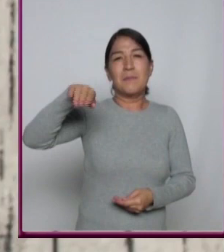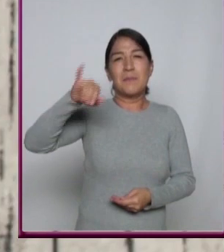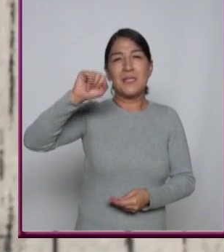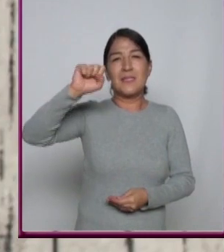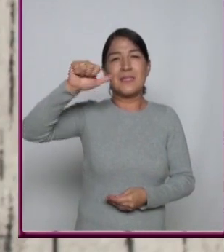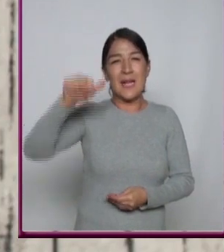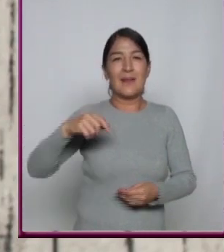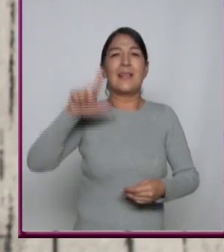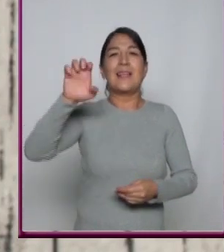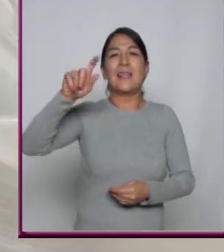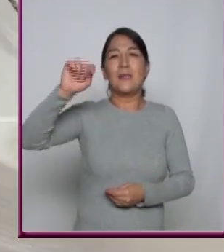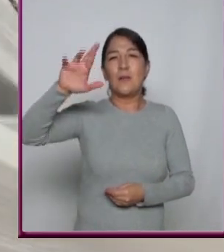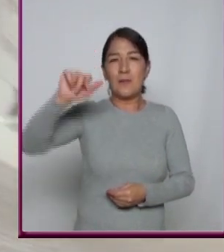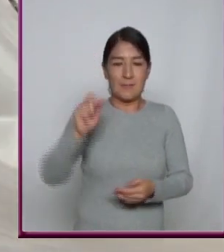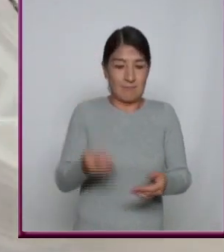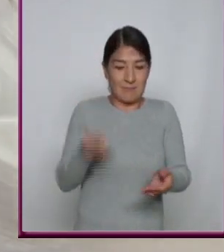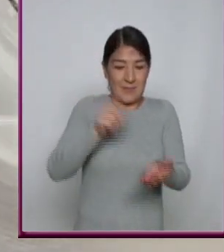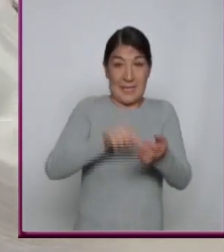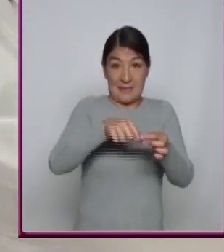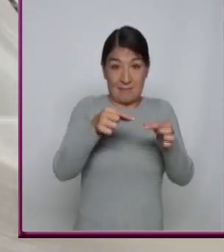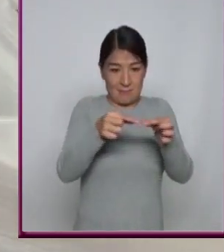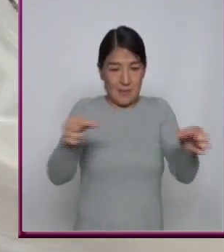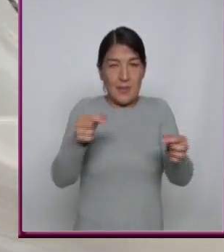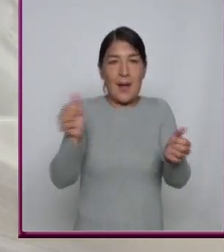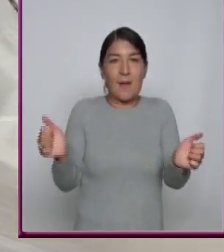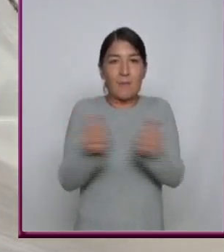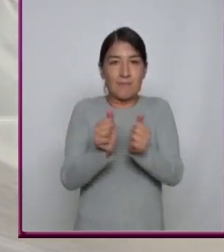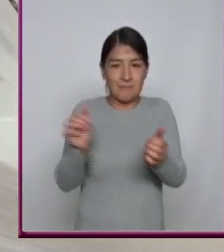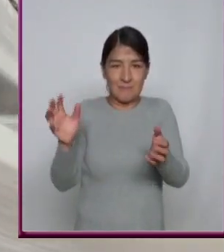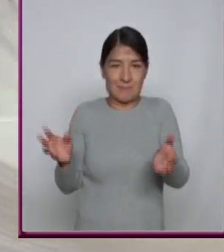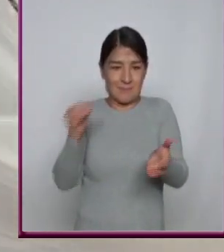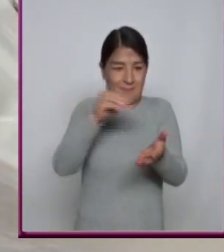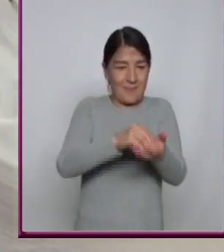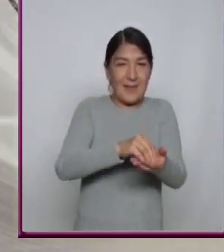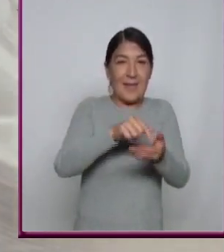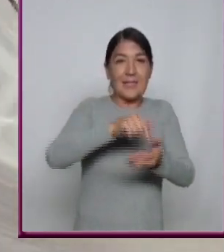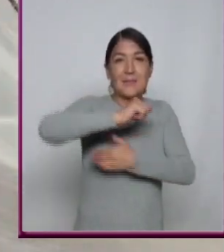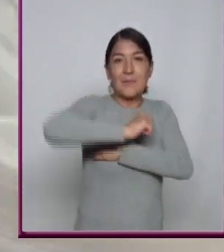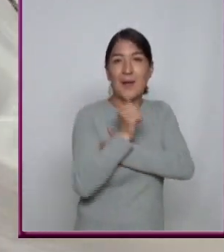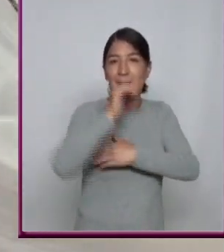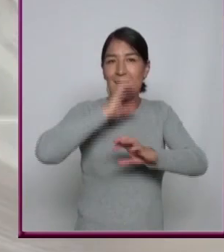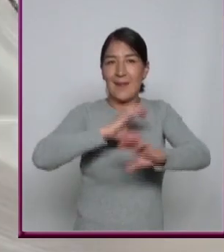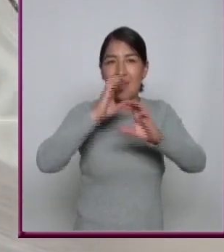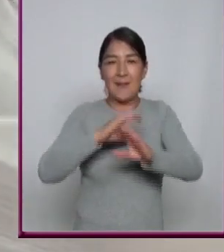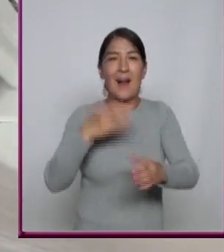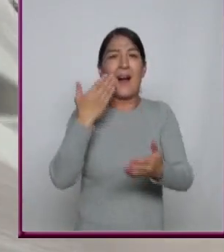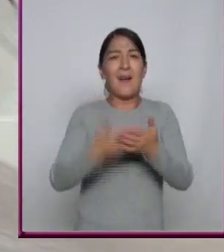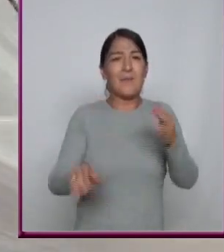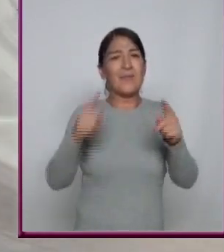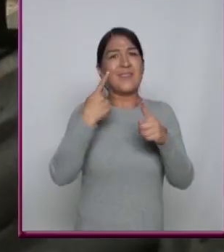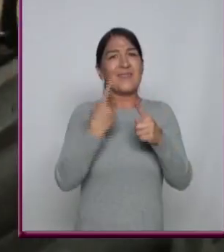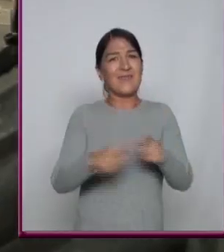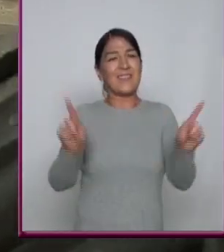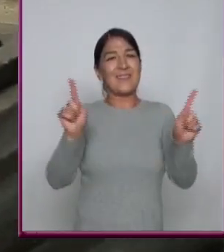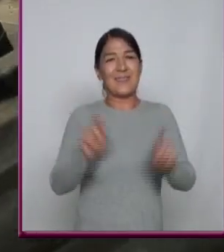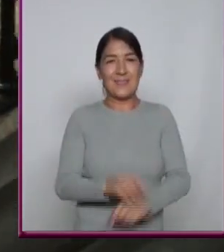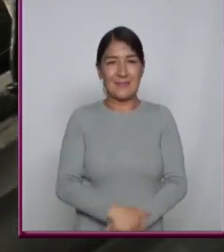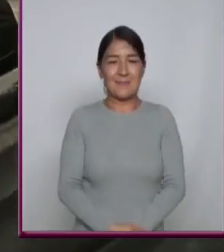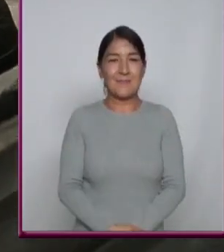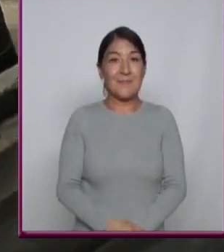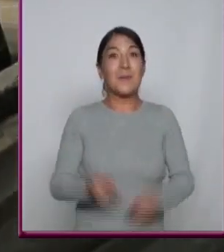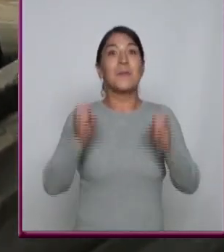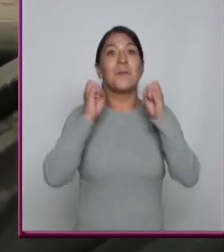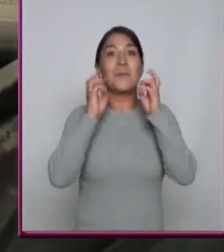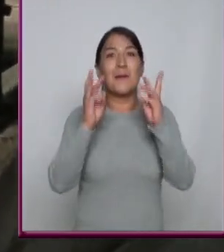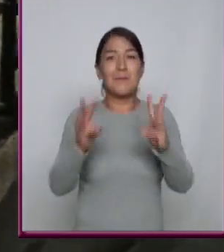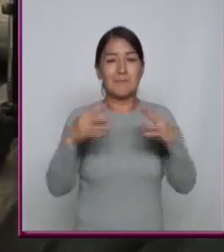hacía, pues La lectura El contacto físico de la aguja Ahora era magnético ¡Guau!